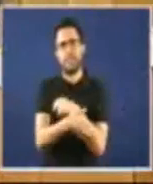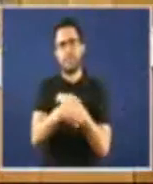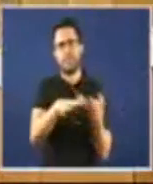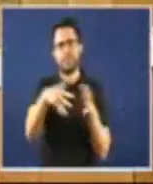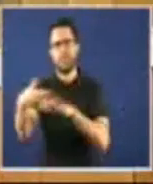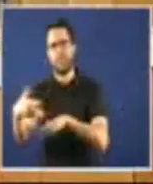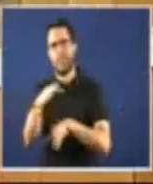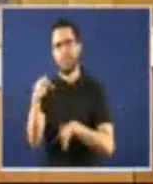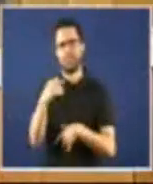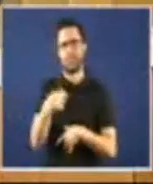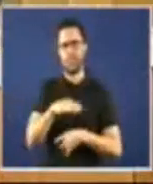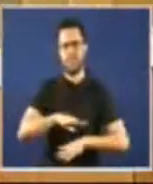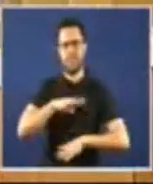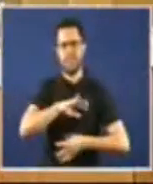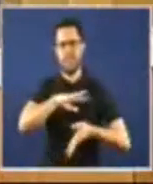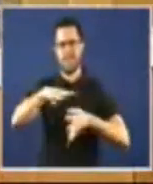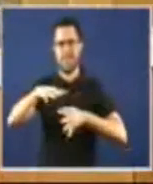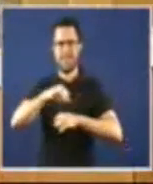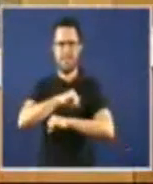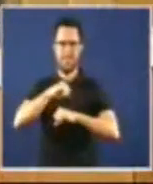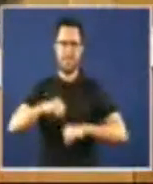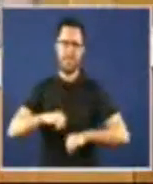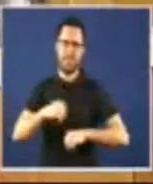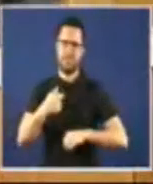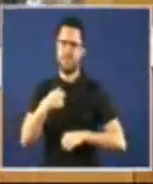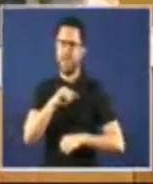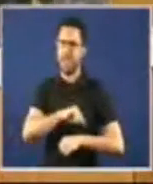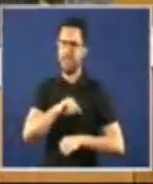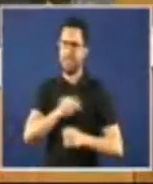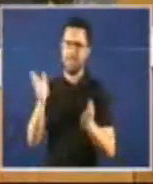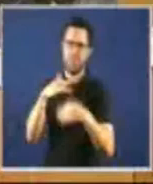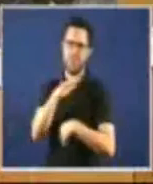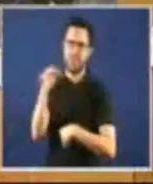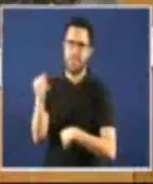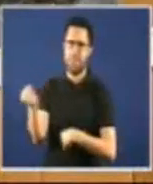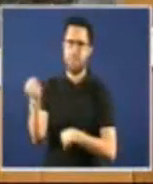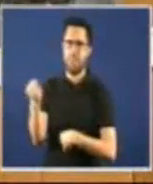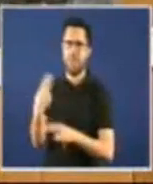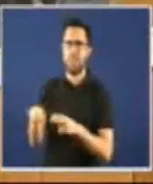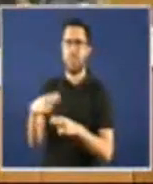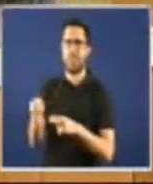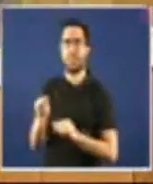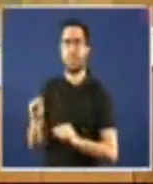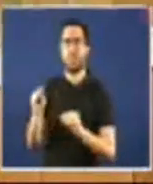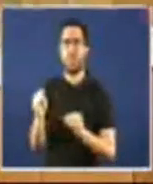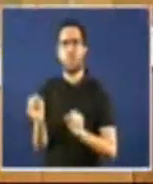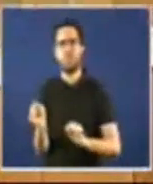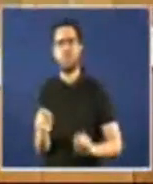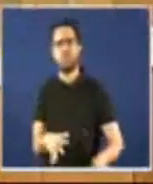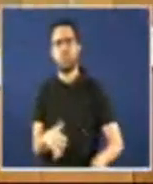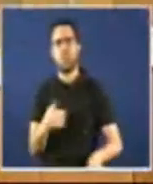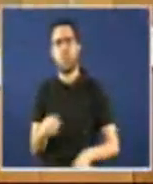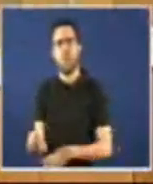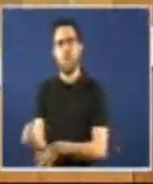a conculcación da máis elemental ética por parte deste mendaz poder político nas súas obrigas cos cidadanes a cada así